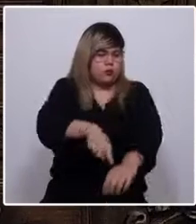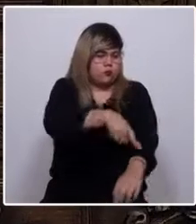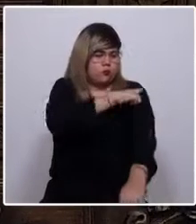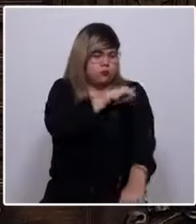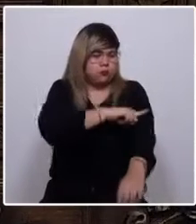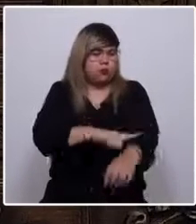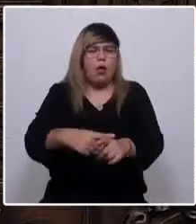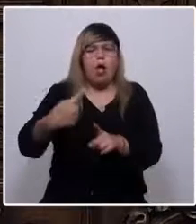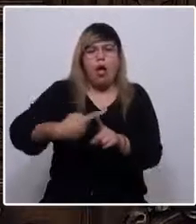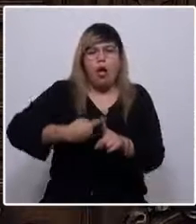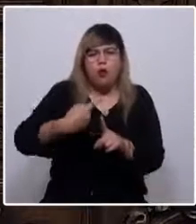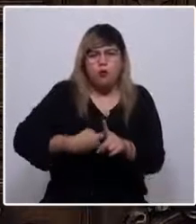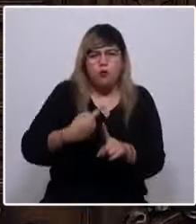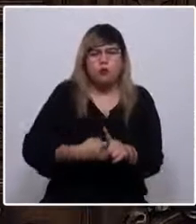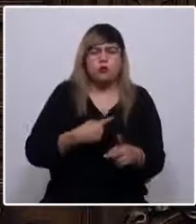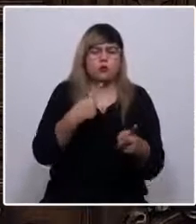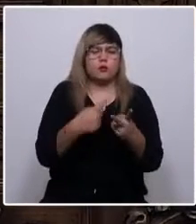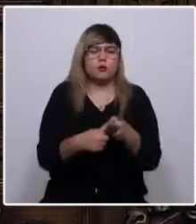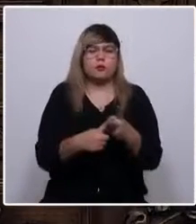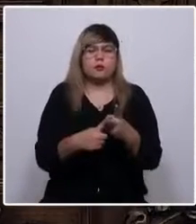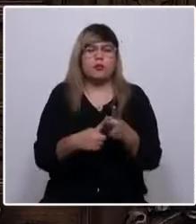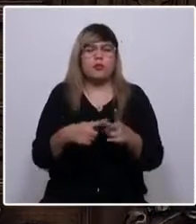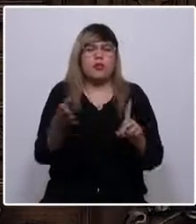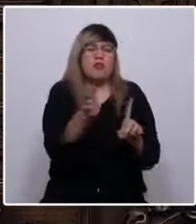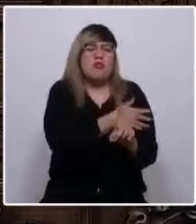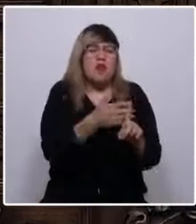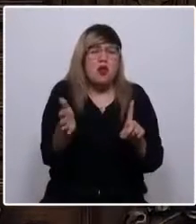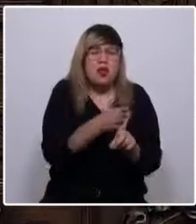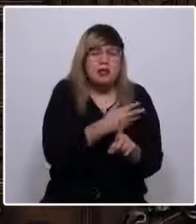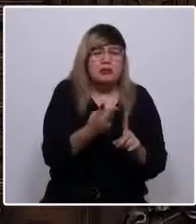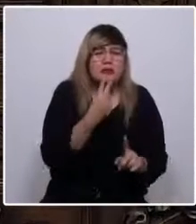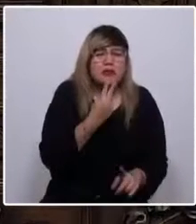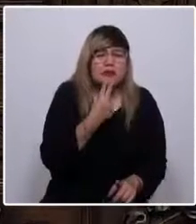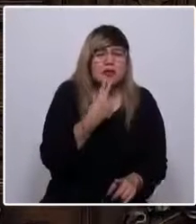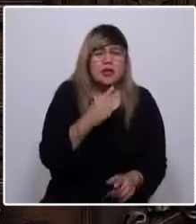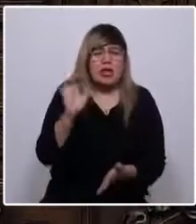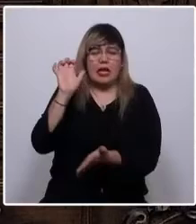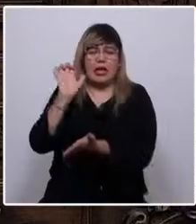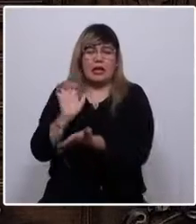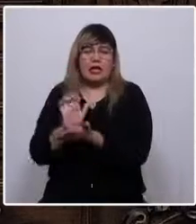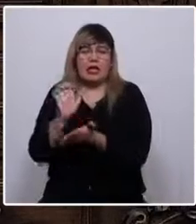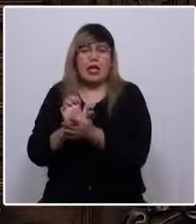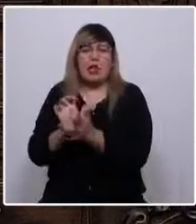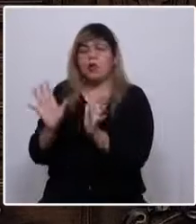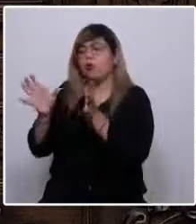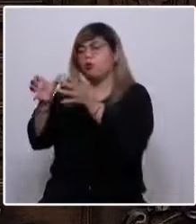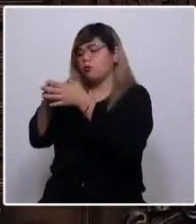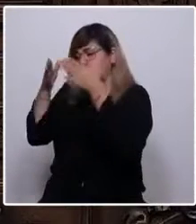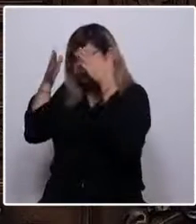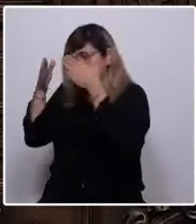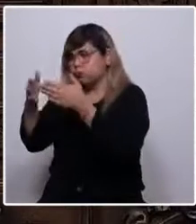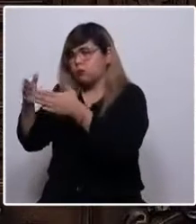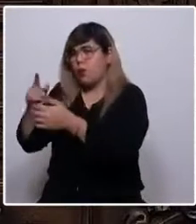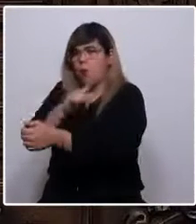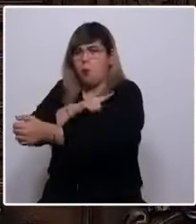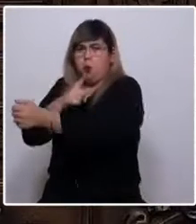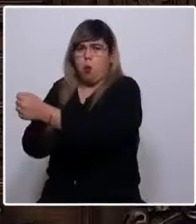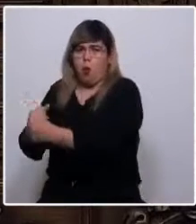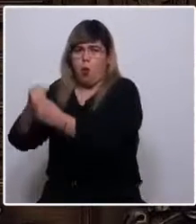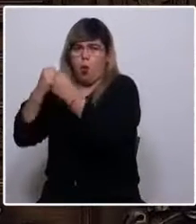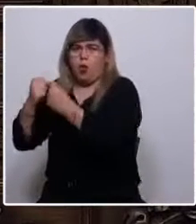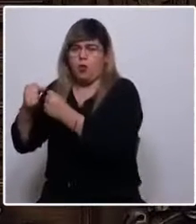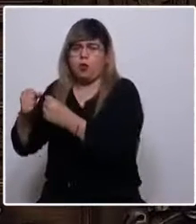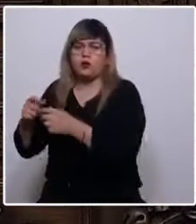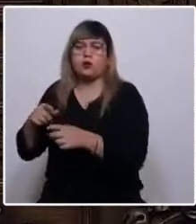abusos, las cruces amontonadas de días violentos, donde el Estado, cooptado por los poderosos, arrasó con las personas y